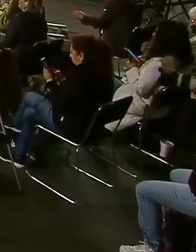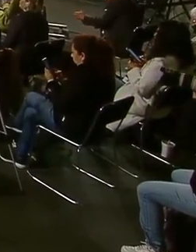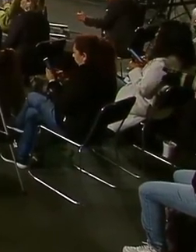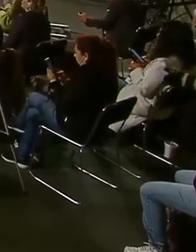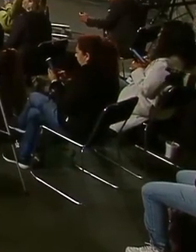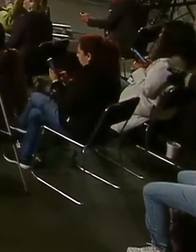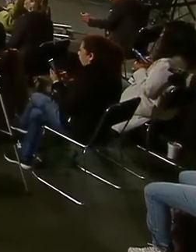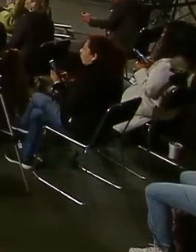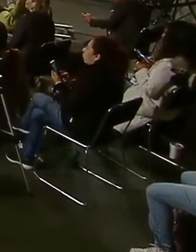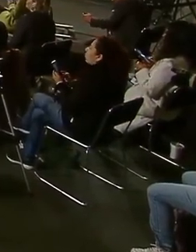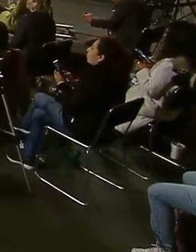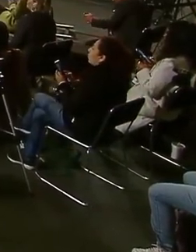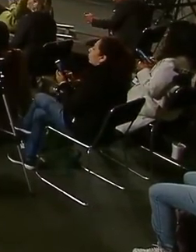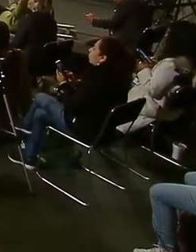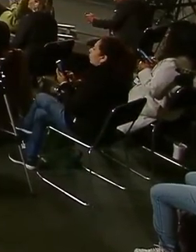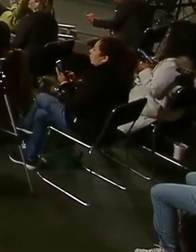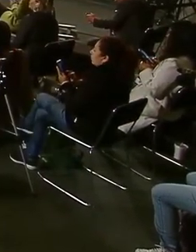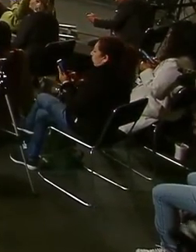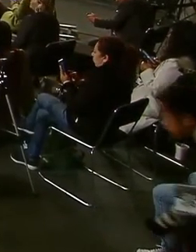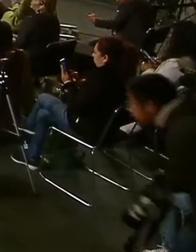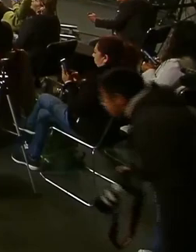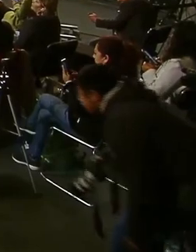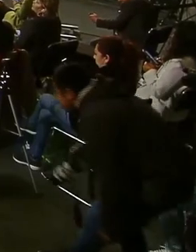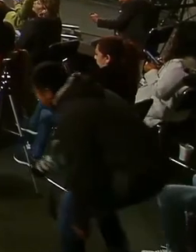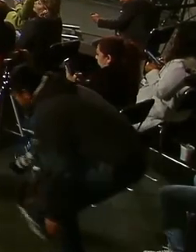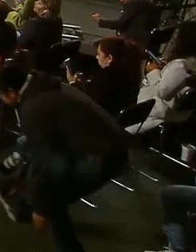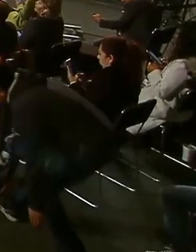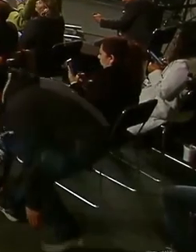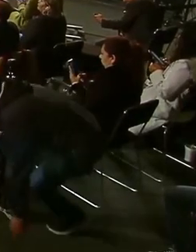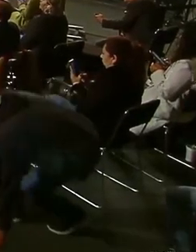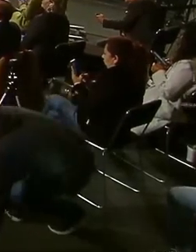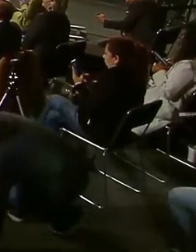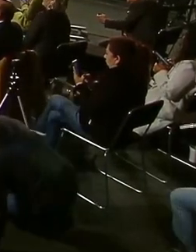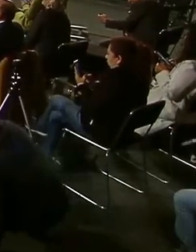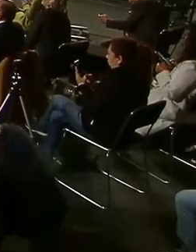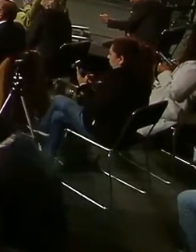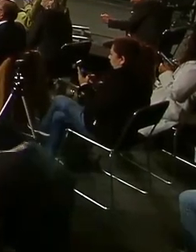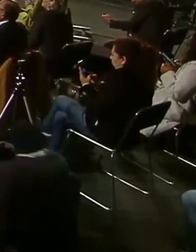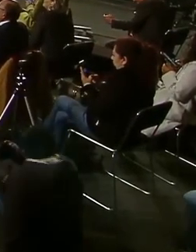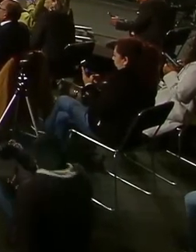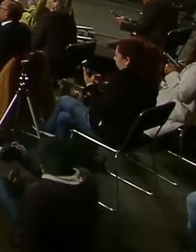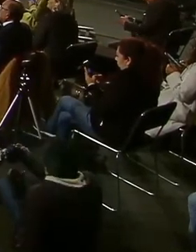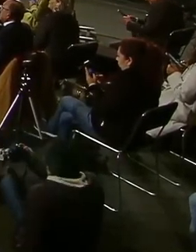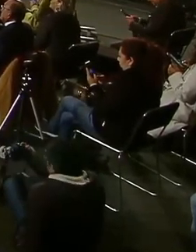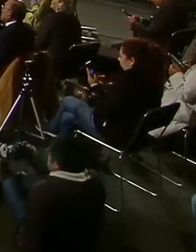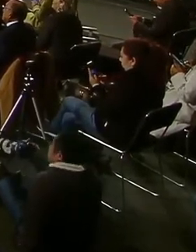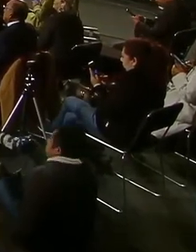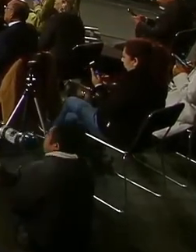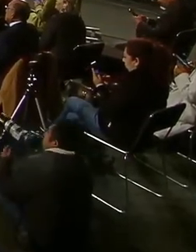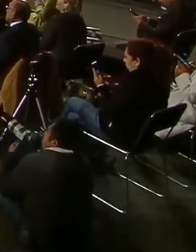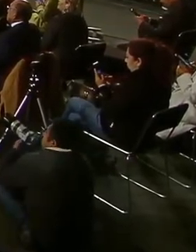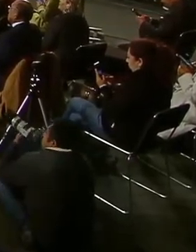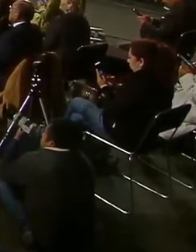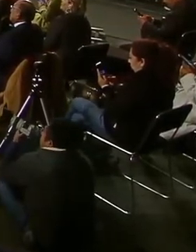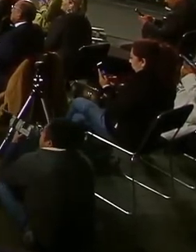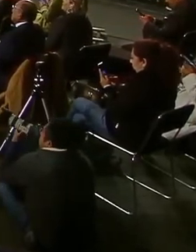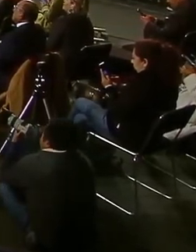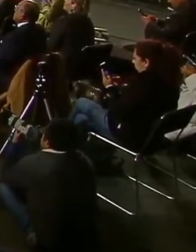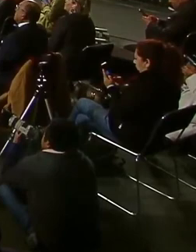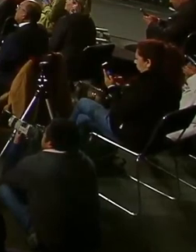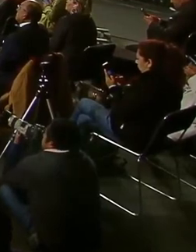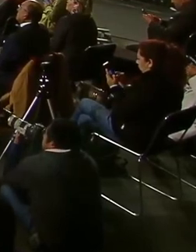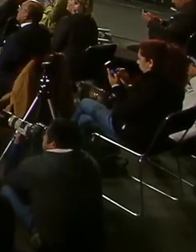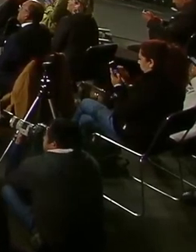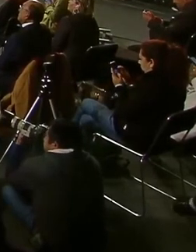Vemos una gráfica de esta semana, de la semana pasada, de la conversación